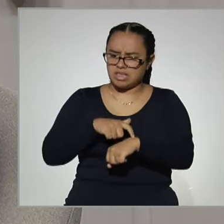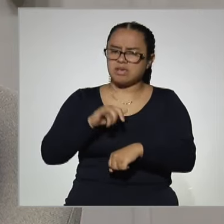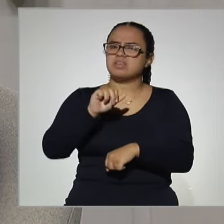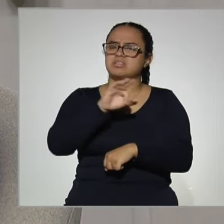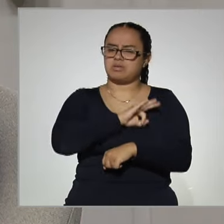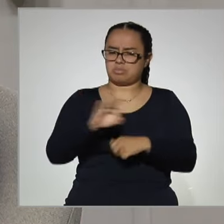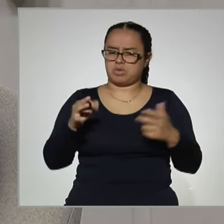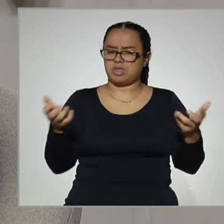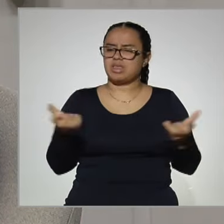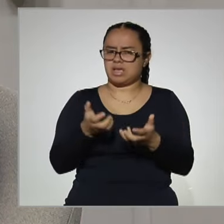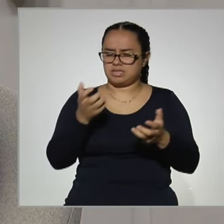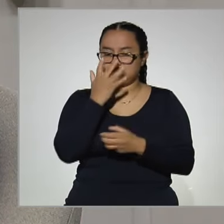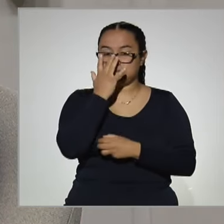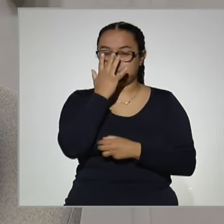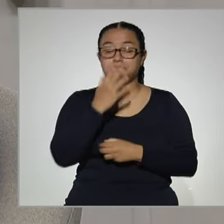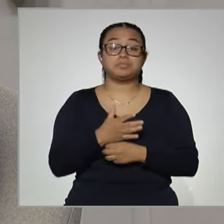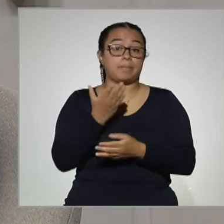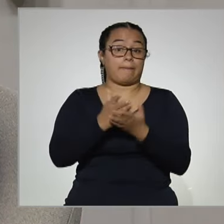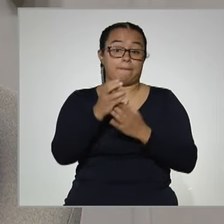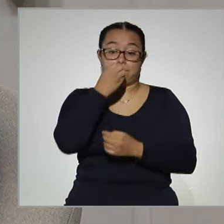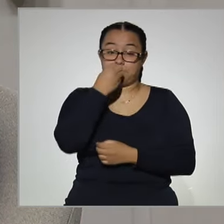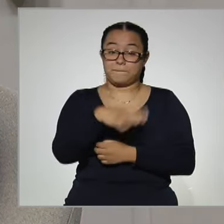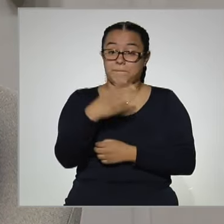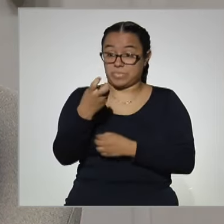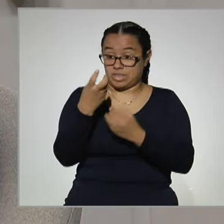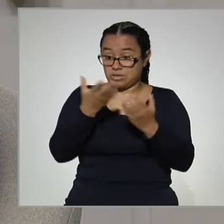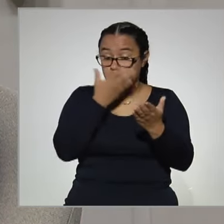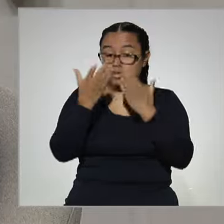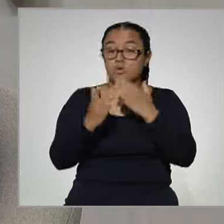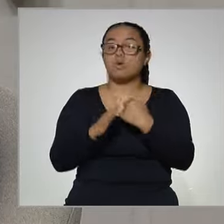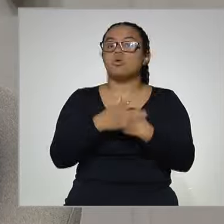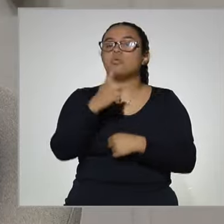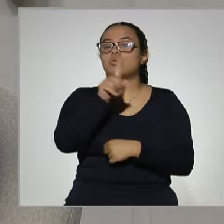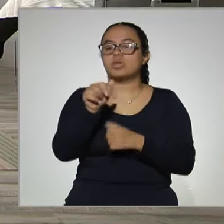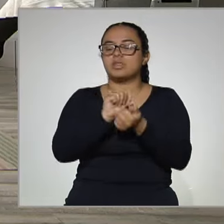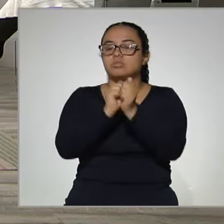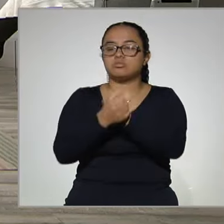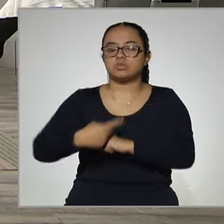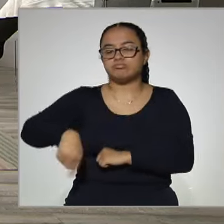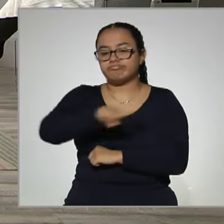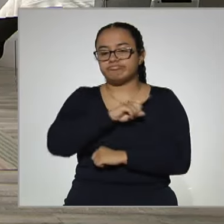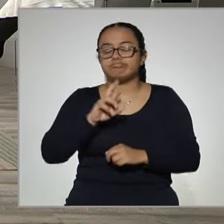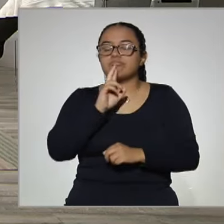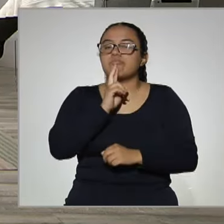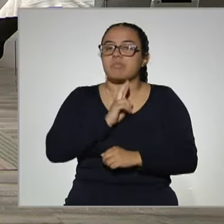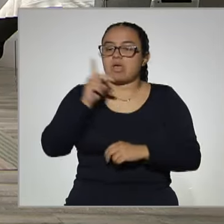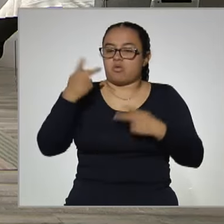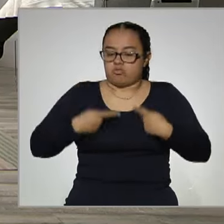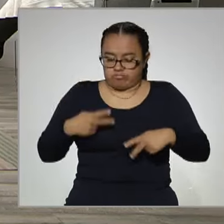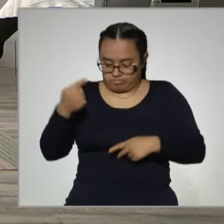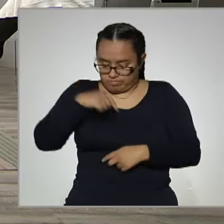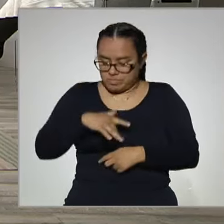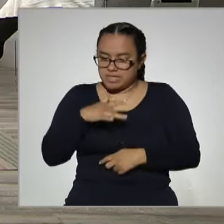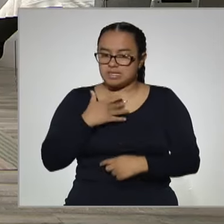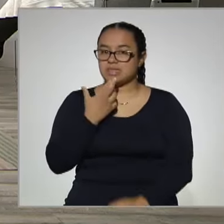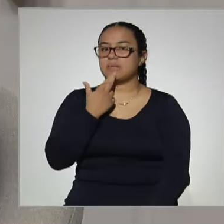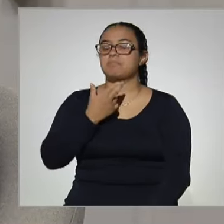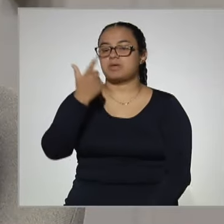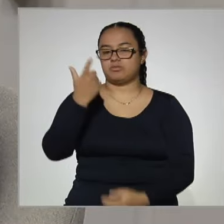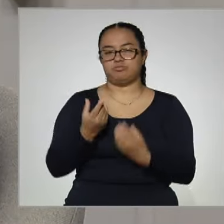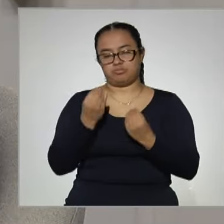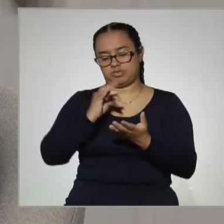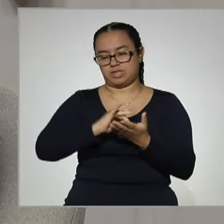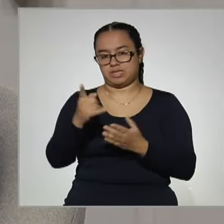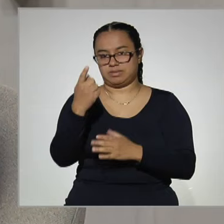posibilidades. Además, es maravilloso estudiar porque te conviertes en una mejor versión de ti mismo. Muchas gracias Adriana